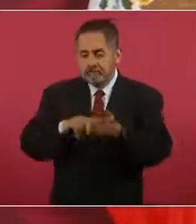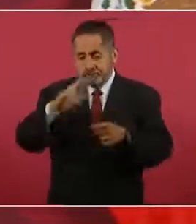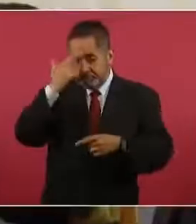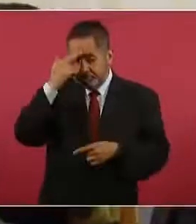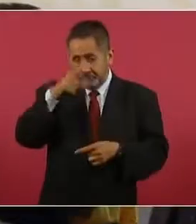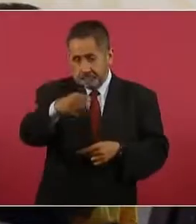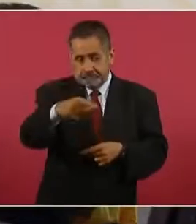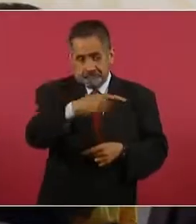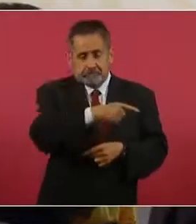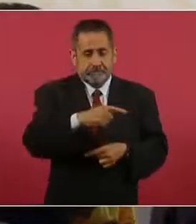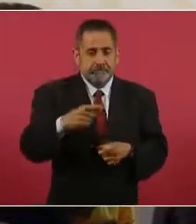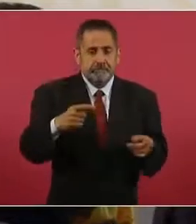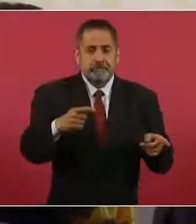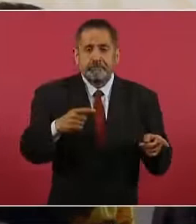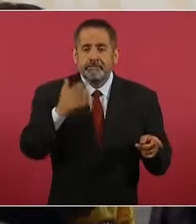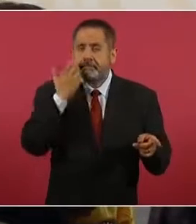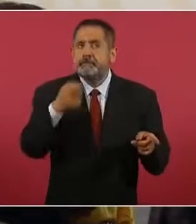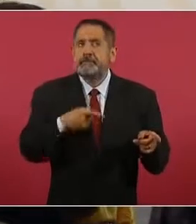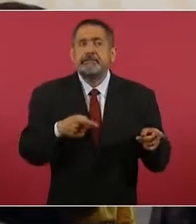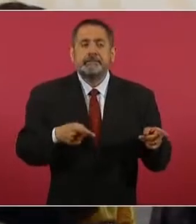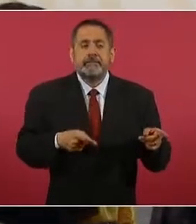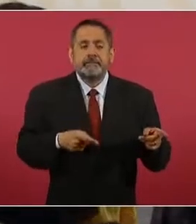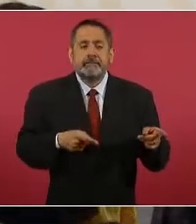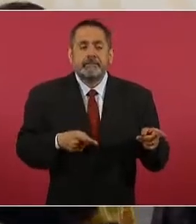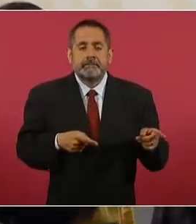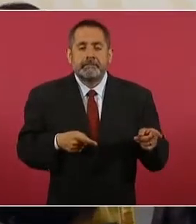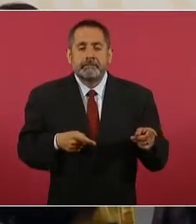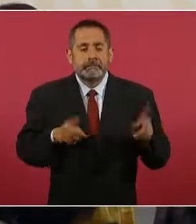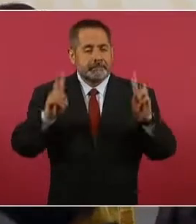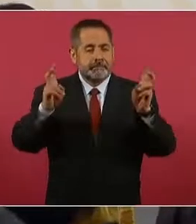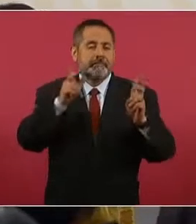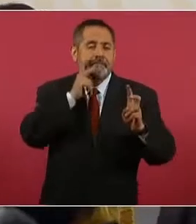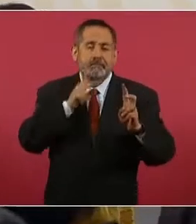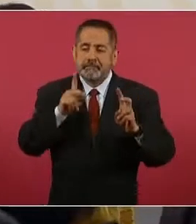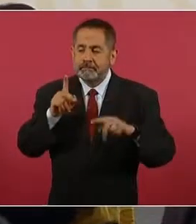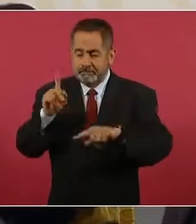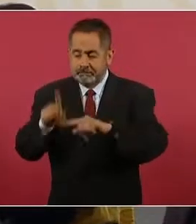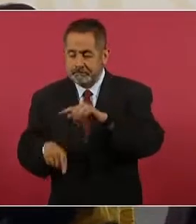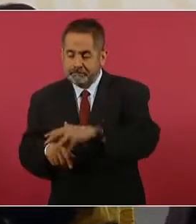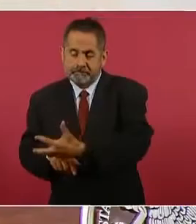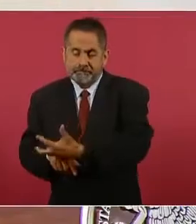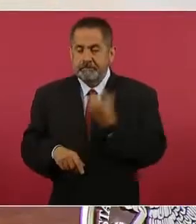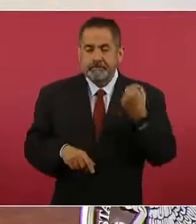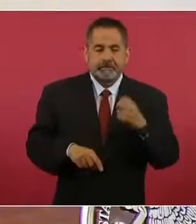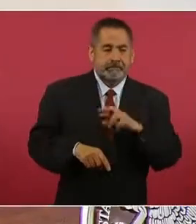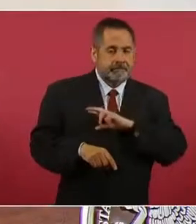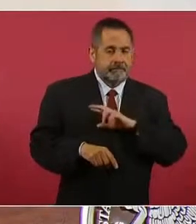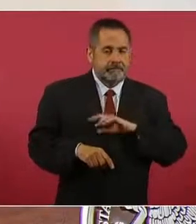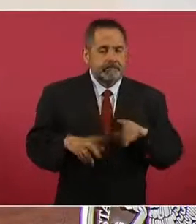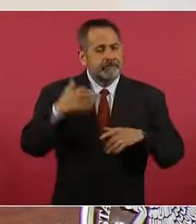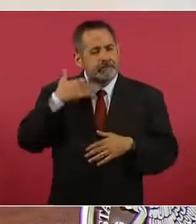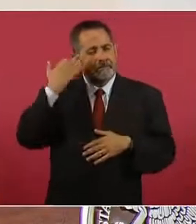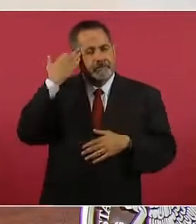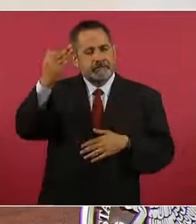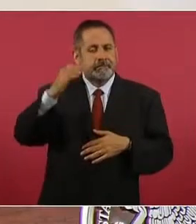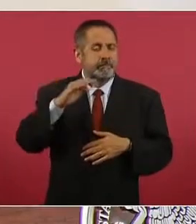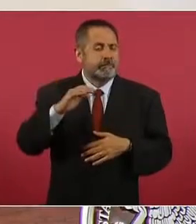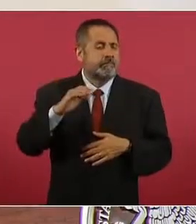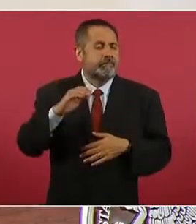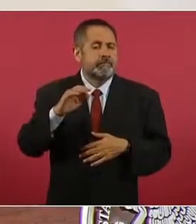querían privatizar el petróleo en el tiempo de Calderón,